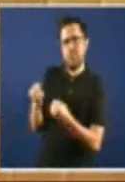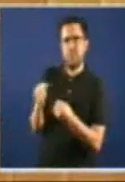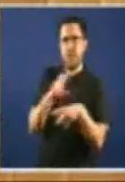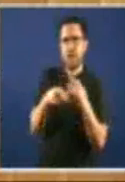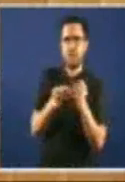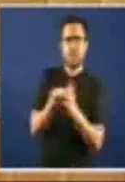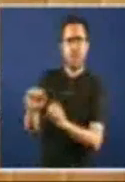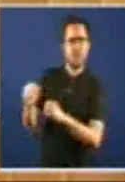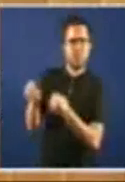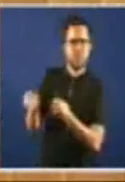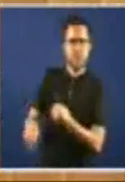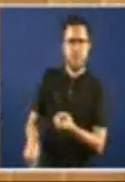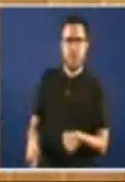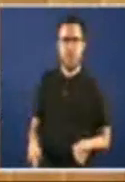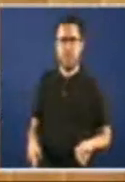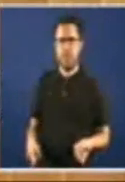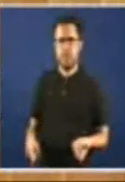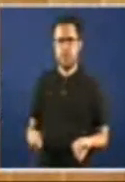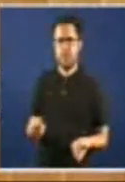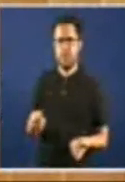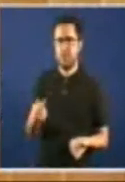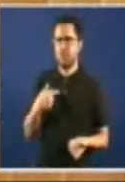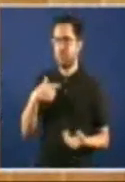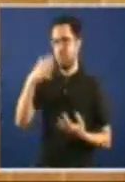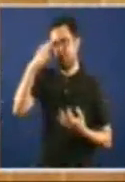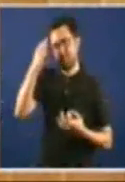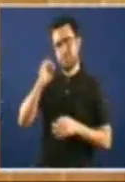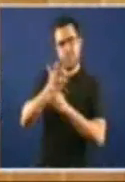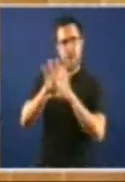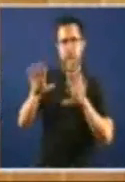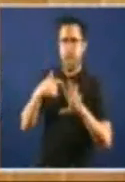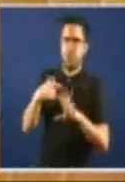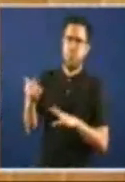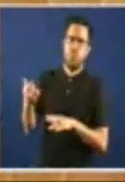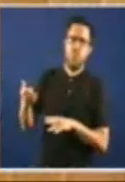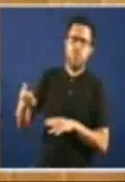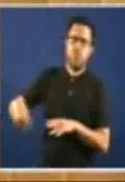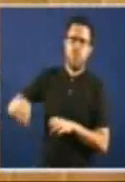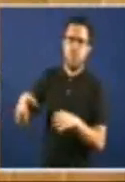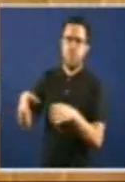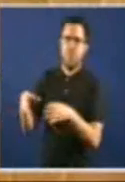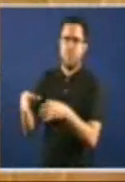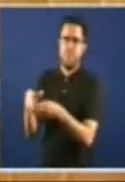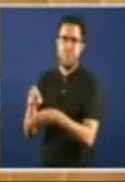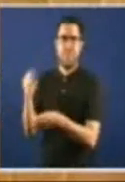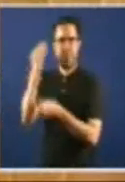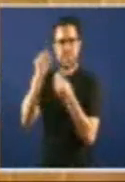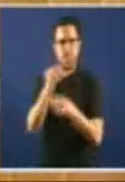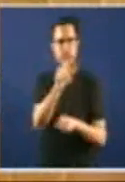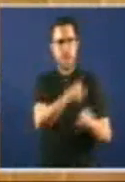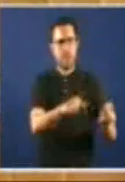Realmente Estou Convencida De Que O Partido Popular Entende Que As Mulleres Somos Seres Débiles